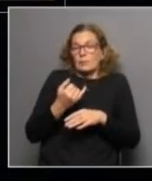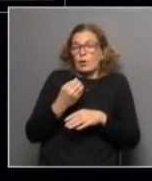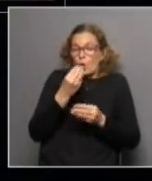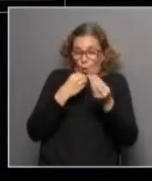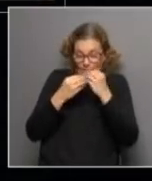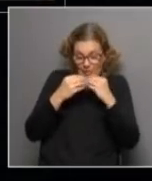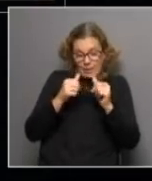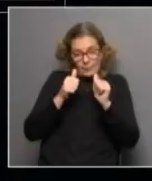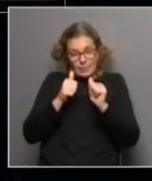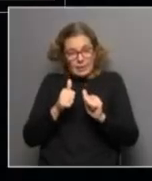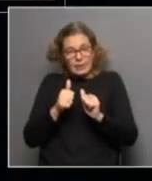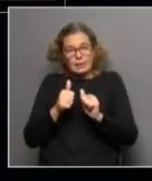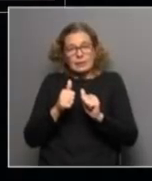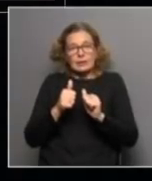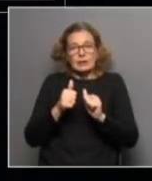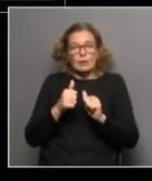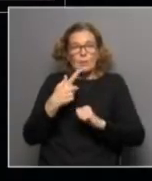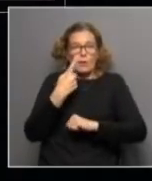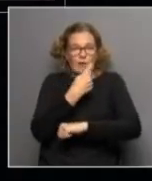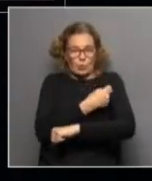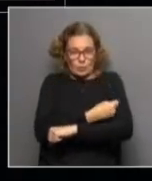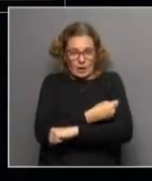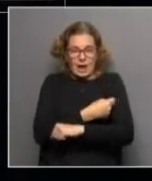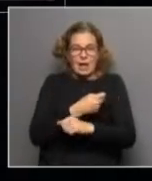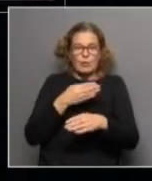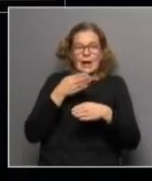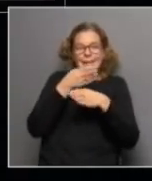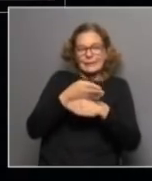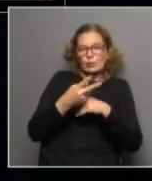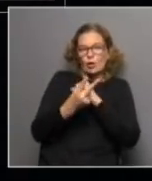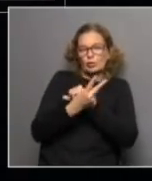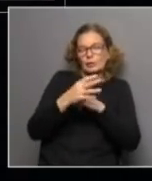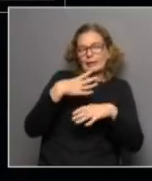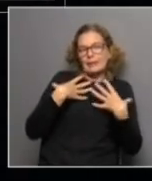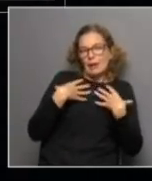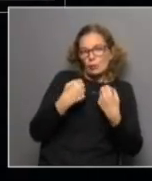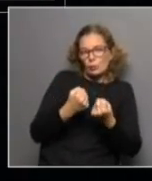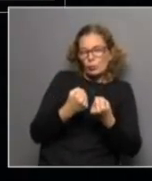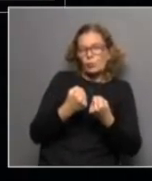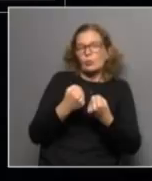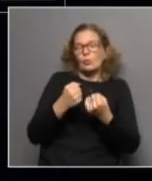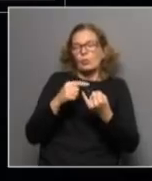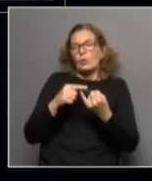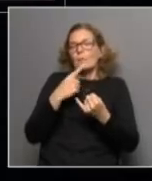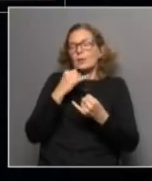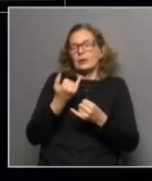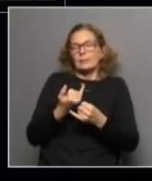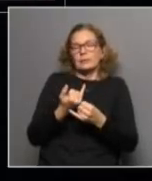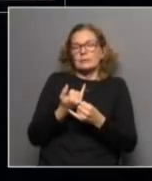alimentación inmunizado con acceso a controles de salud ¿sí? con